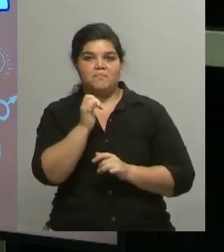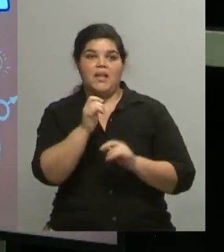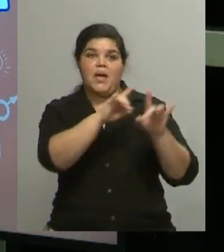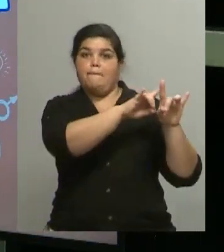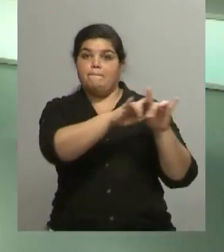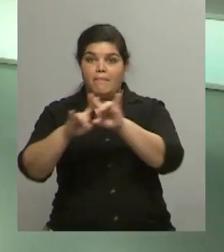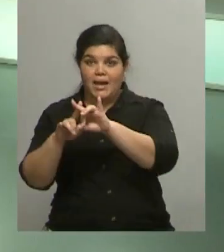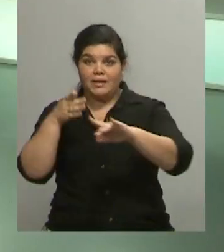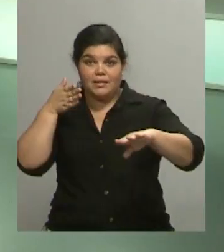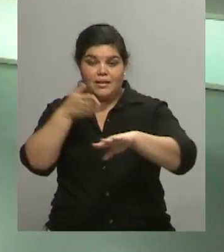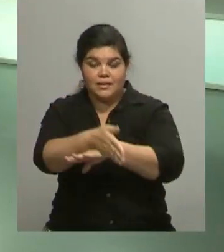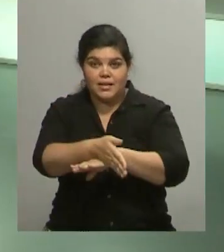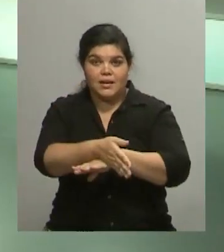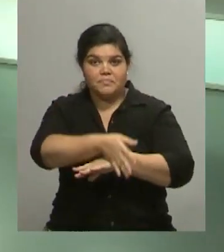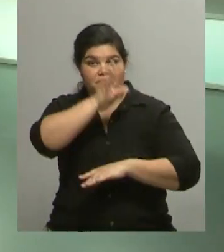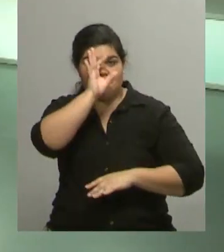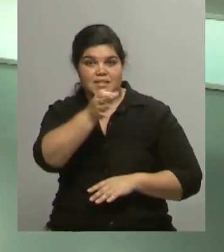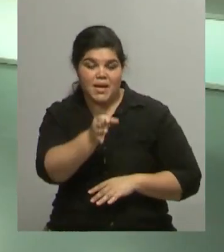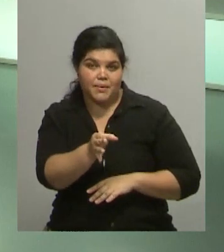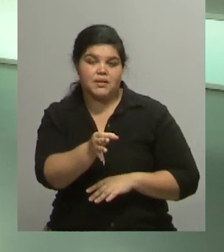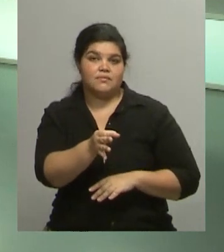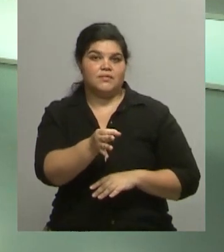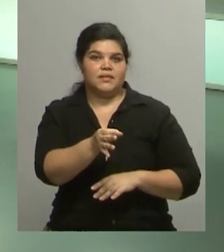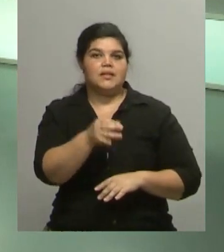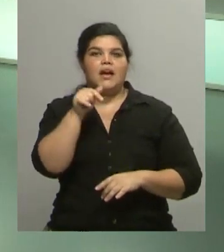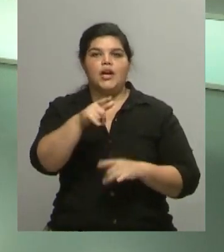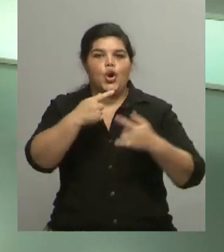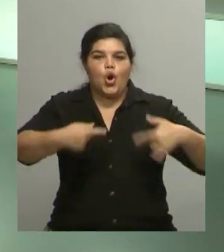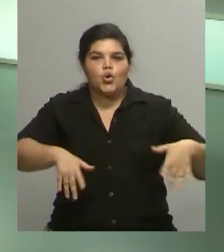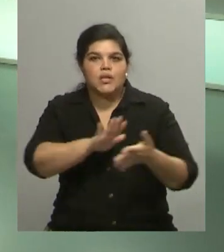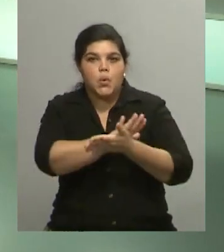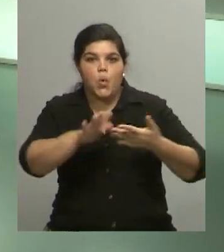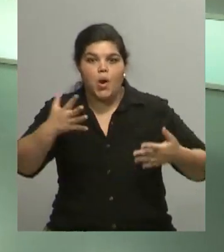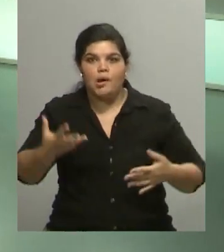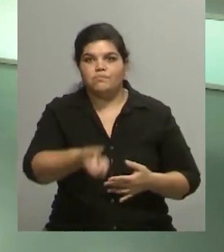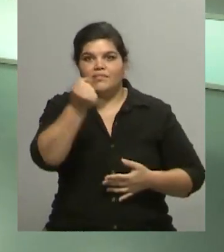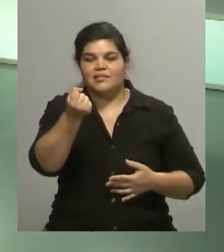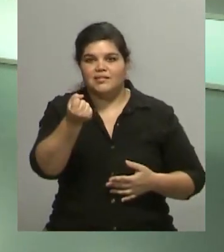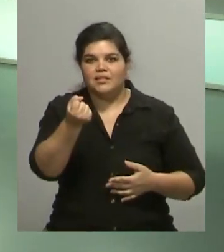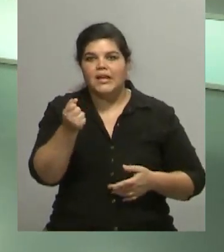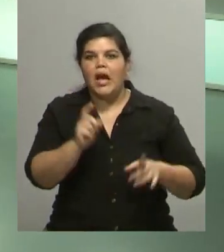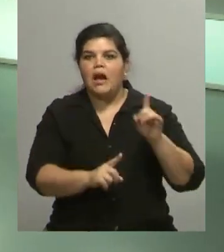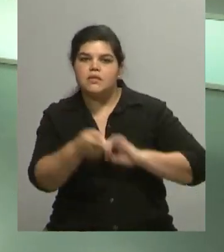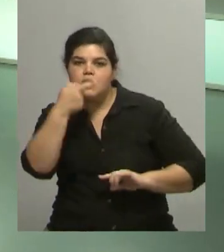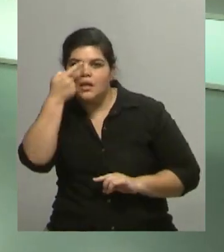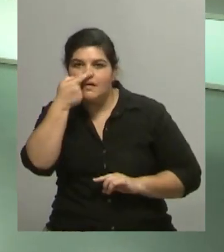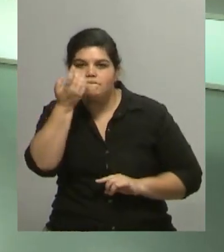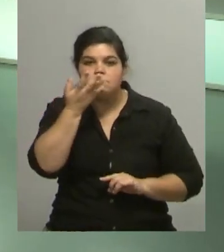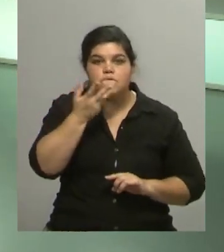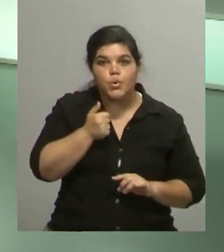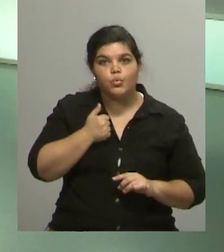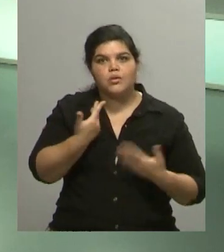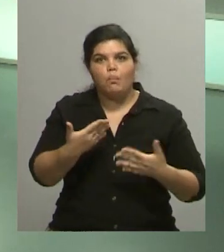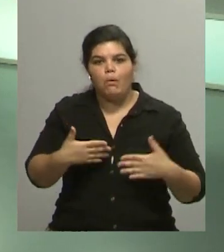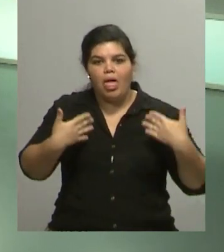saber de qué se trata por ahí, hasta descubre algo nuevo y si tiene interés y puede hacerlo, tiene que